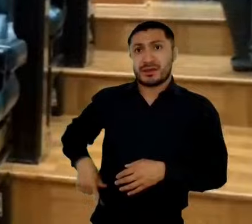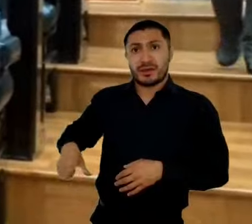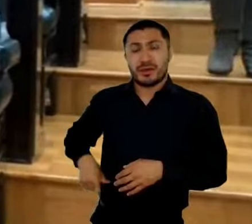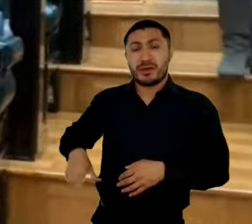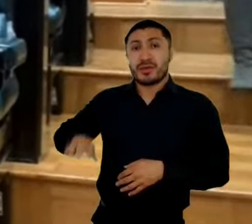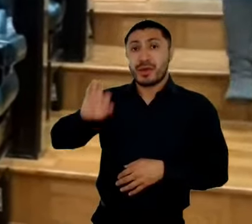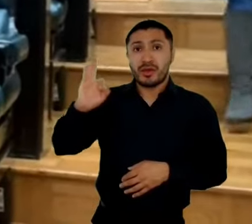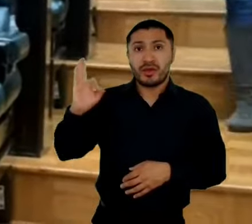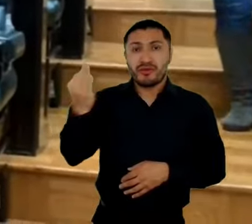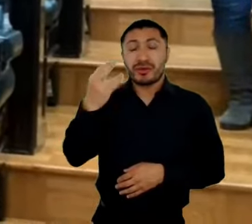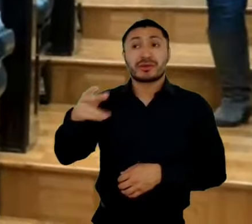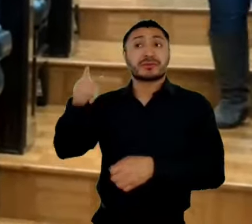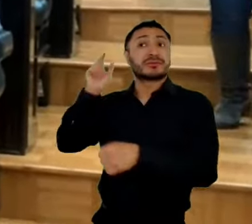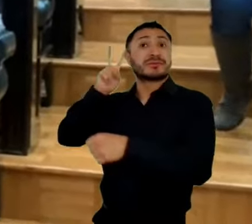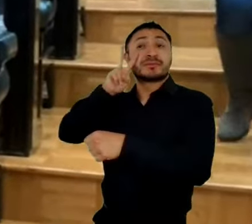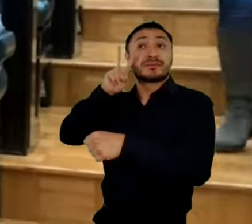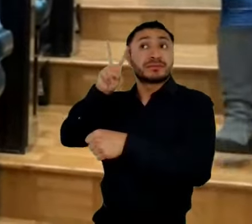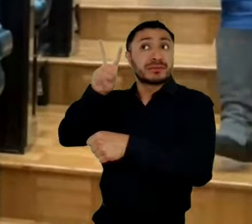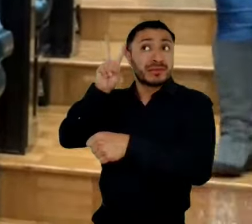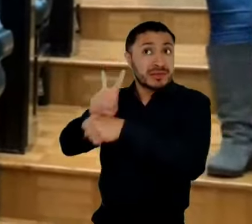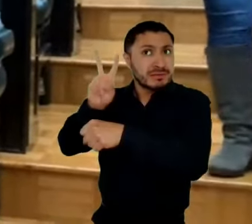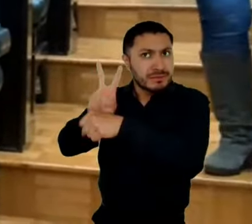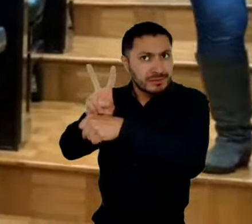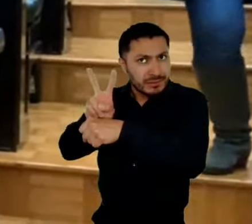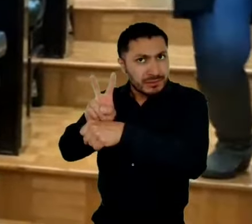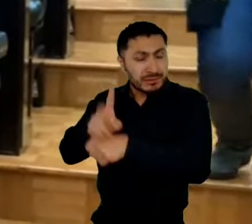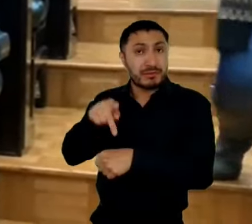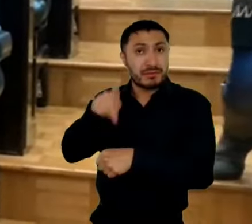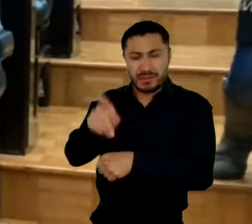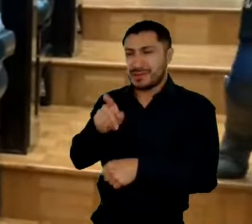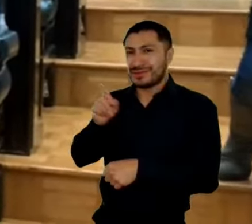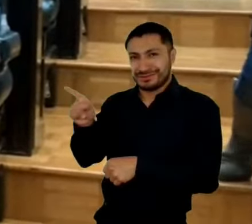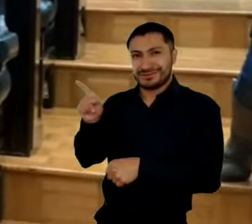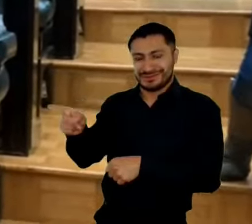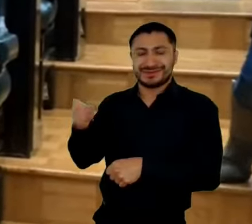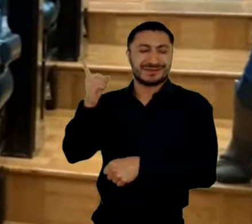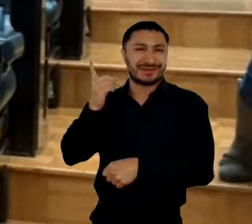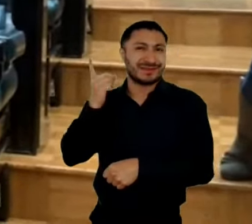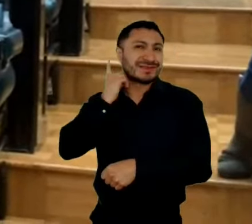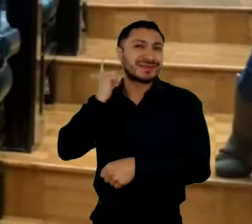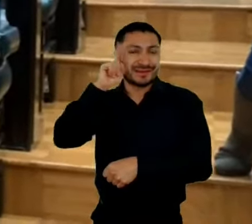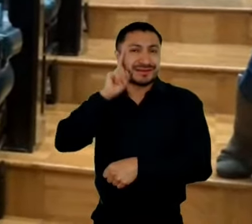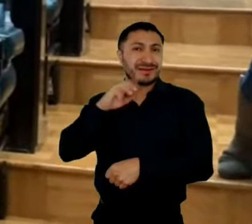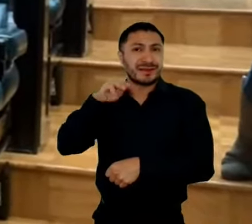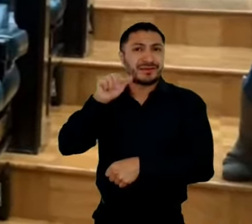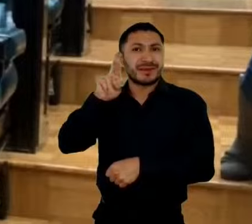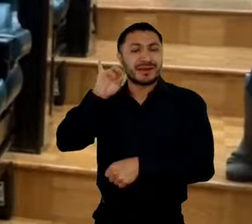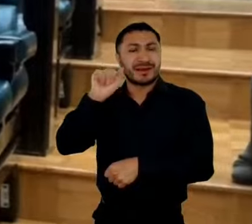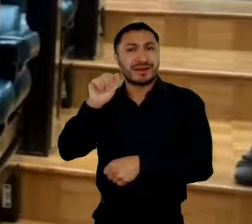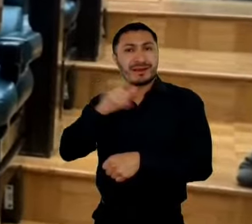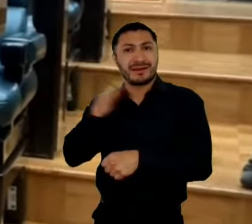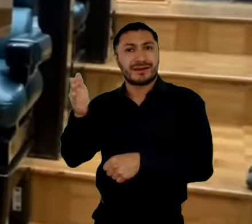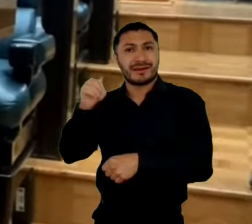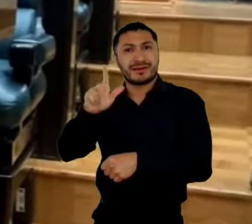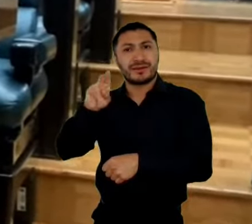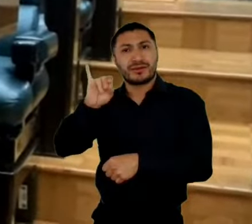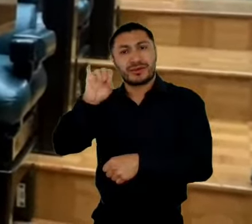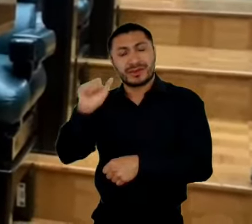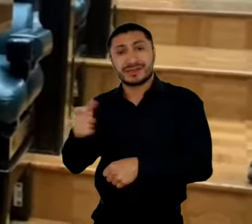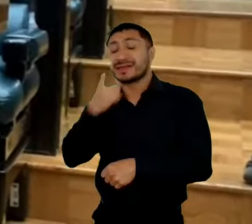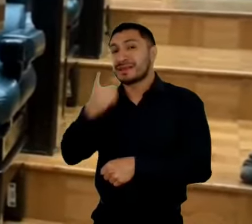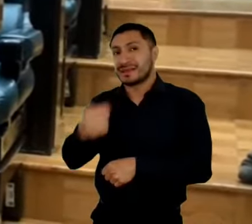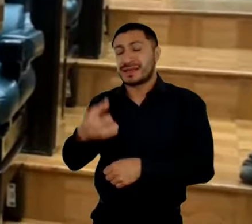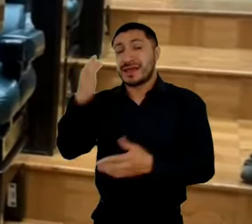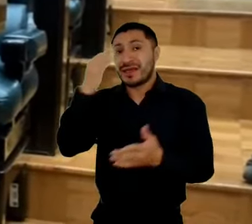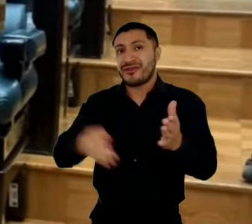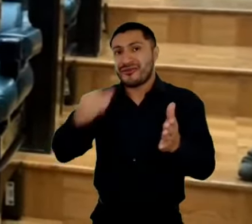situación. Pero sobre todo lo dijo muy bien la diputada María Luisa, o sea, hace falta el marco legal